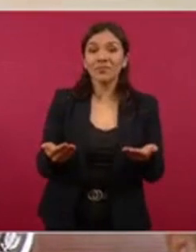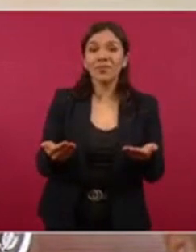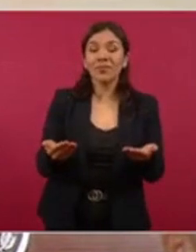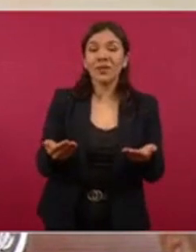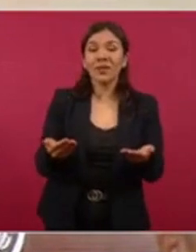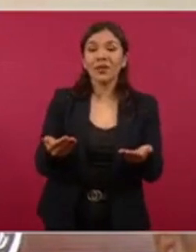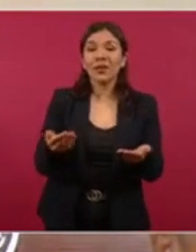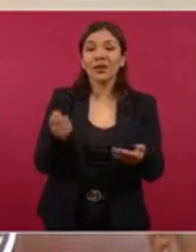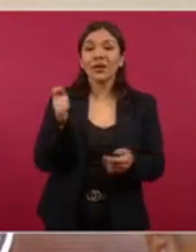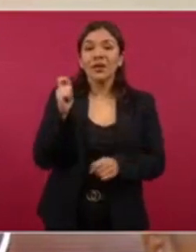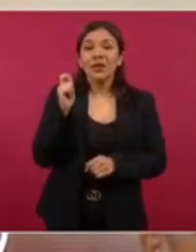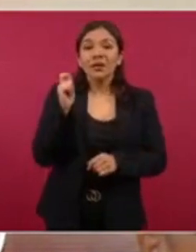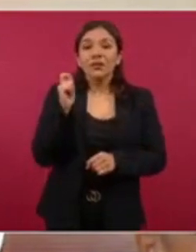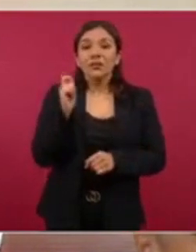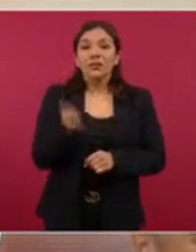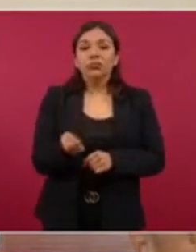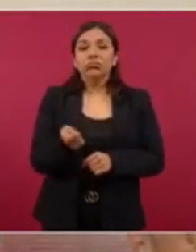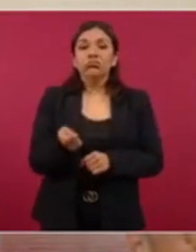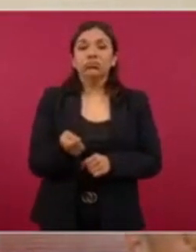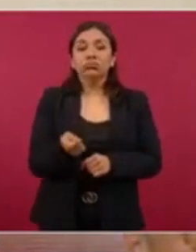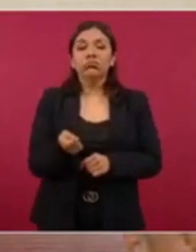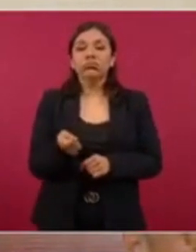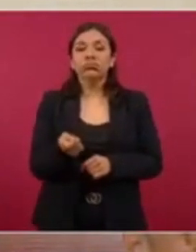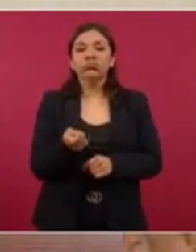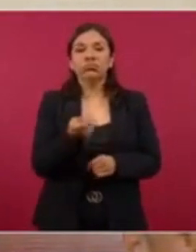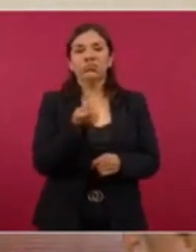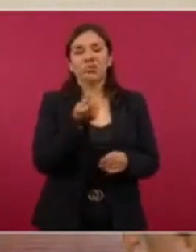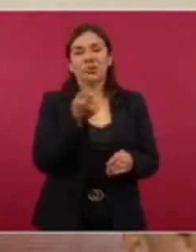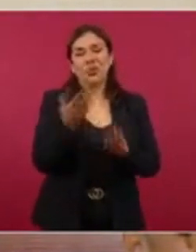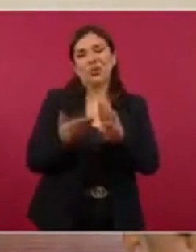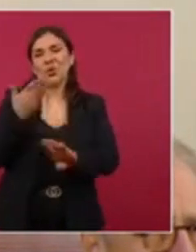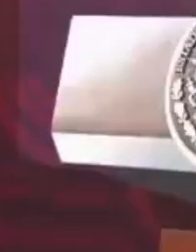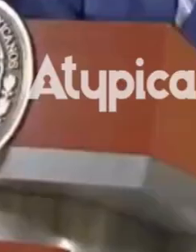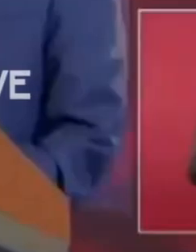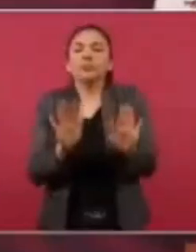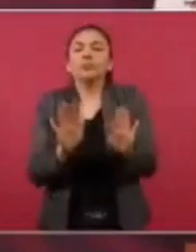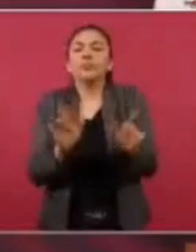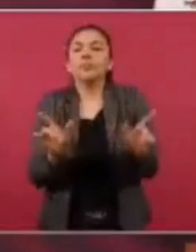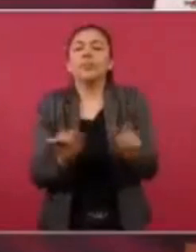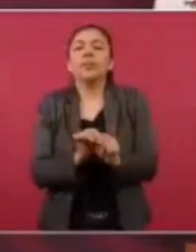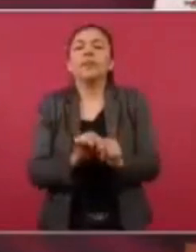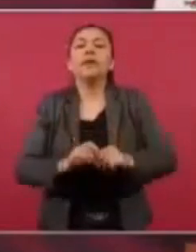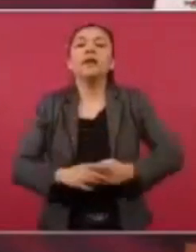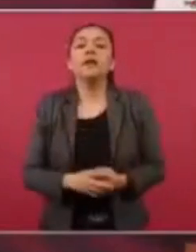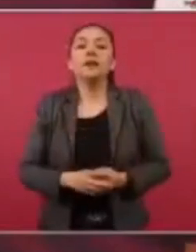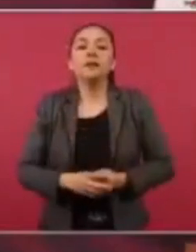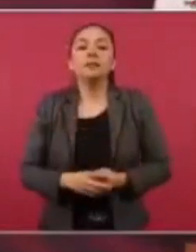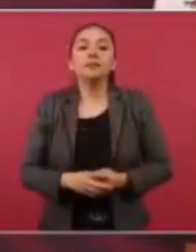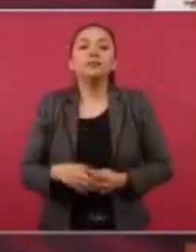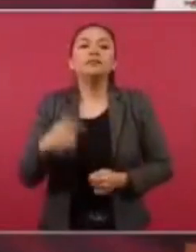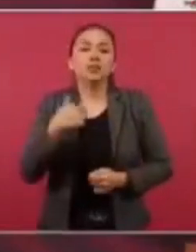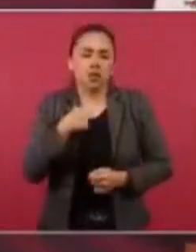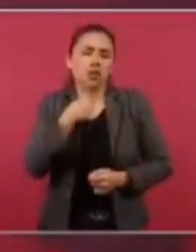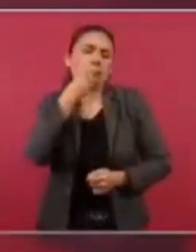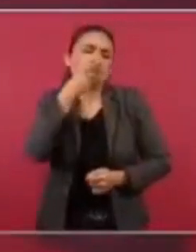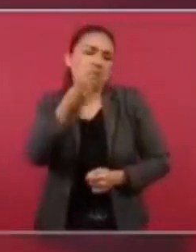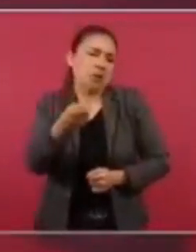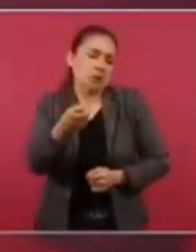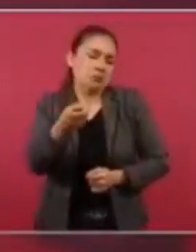opositor a nosotros, Saruca. Se los voy a decir,